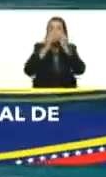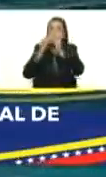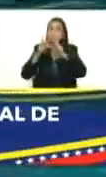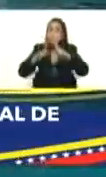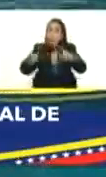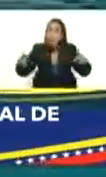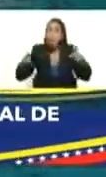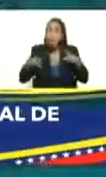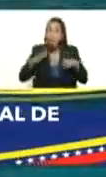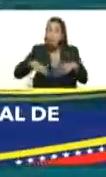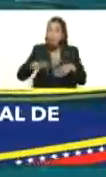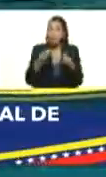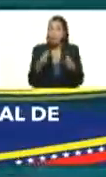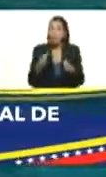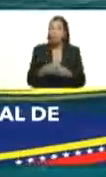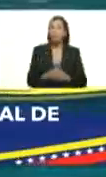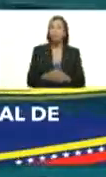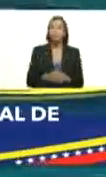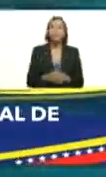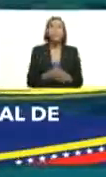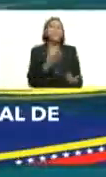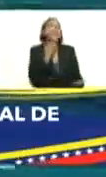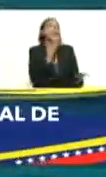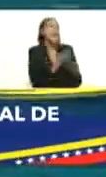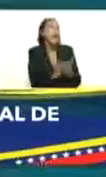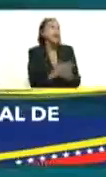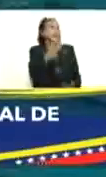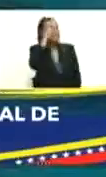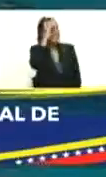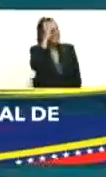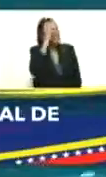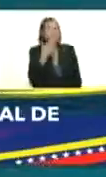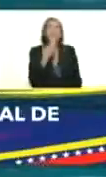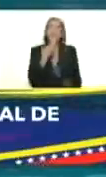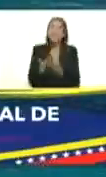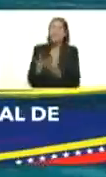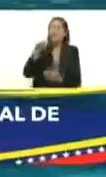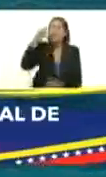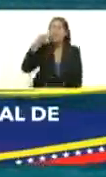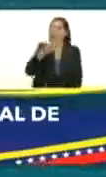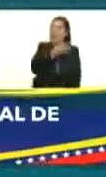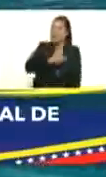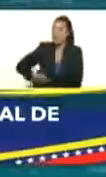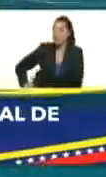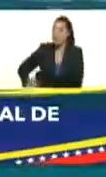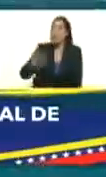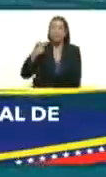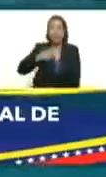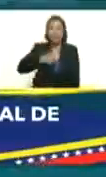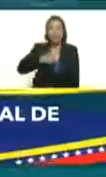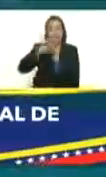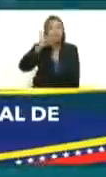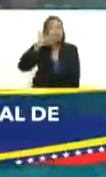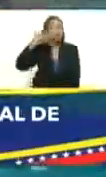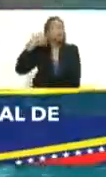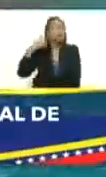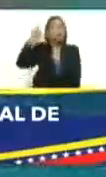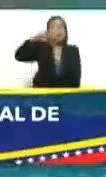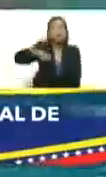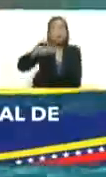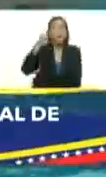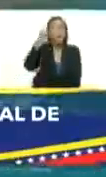infraestructura de las piscinas muchas gracias vicepresidenta muy buenas tardes presidente orgulloso hoy de esta hermosa tarde poder